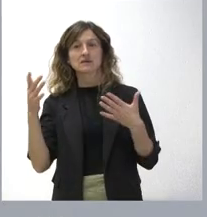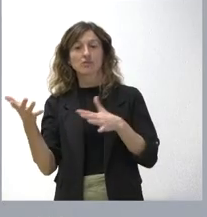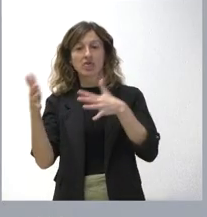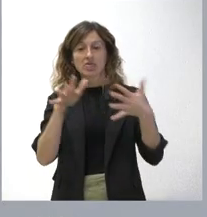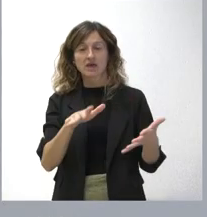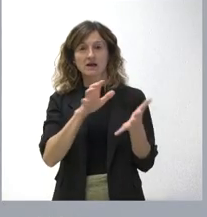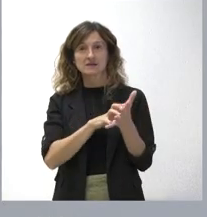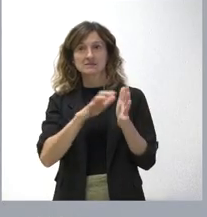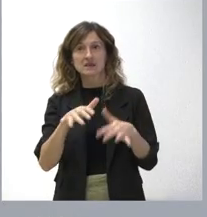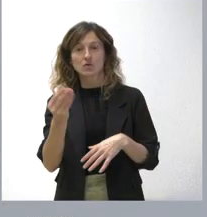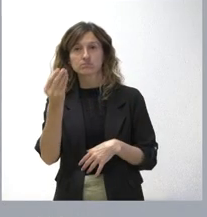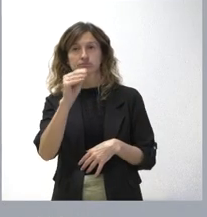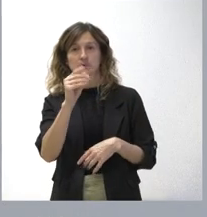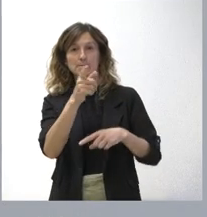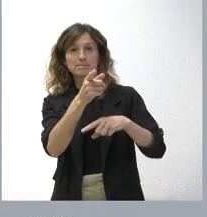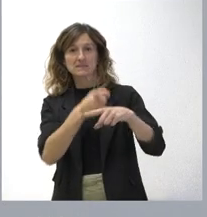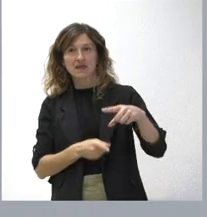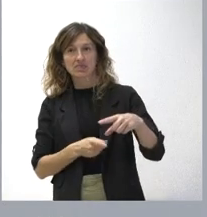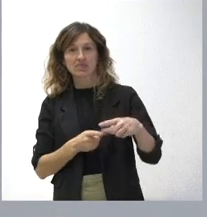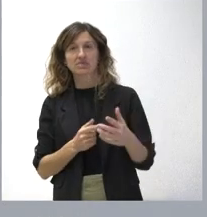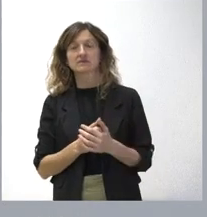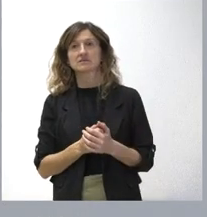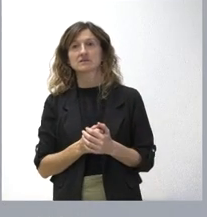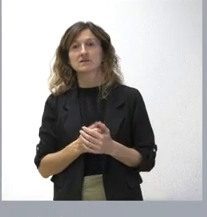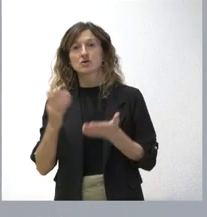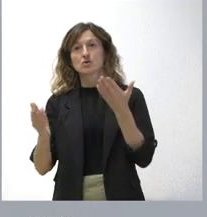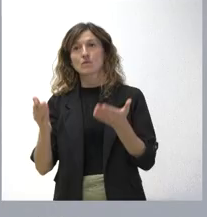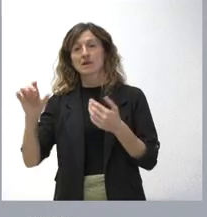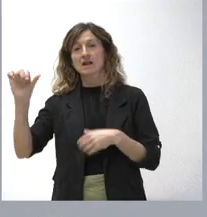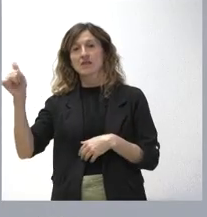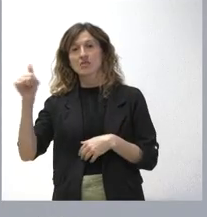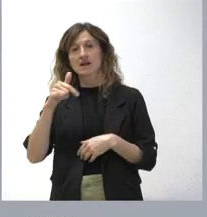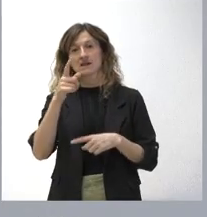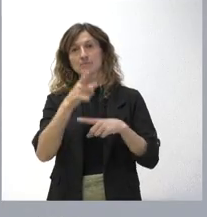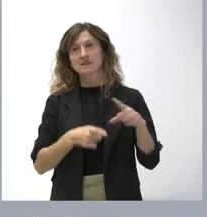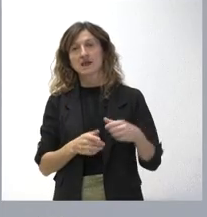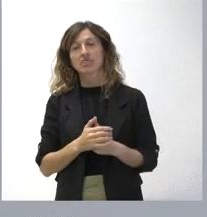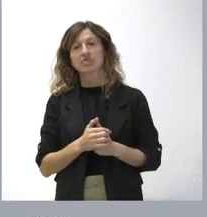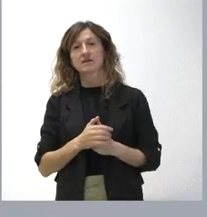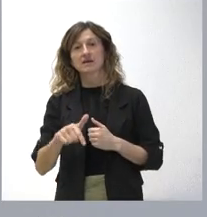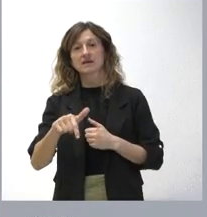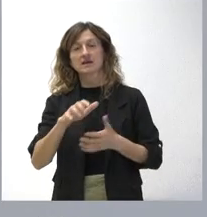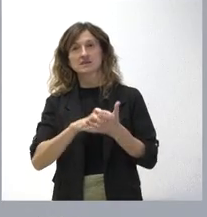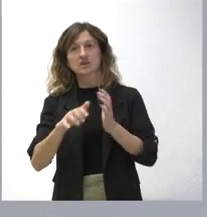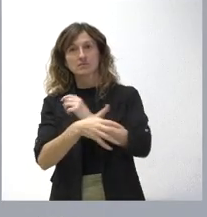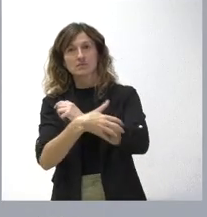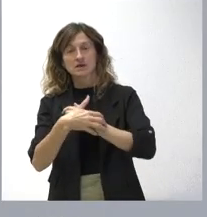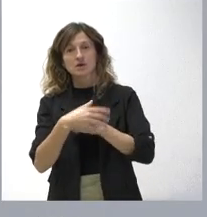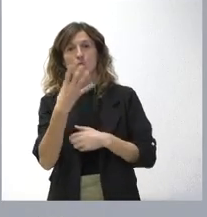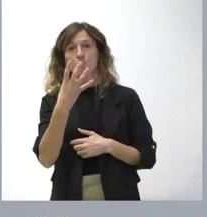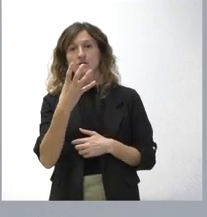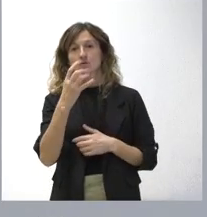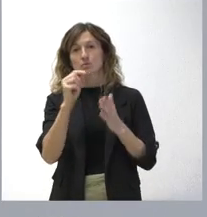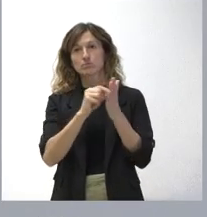Castilla y León es aproximadamente la mitad de lo que ha sido el incremento medio nacional y que hoy la pobreza en Castilla y León está cuatro puntos por